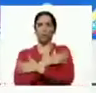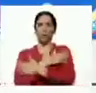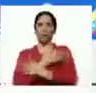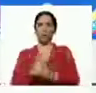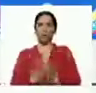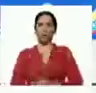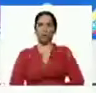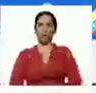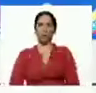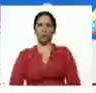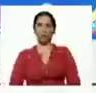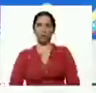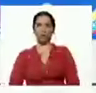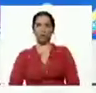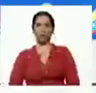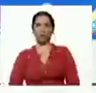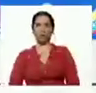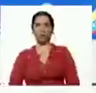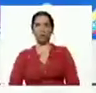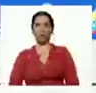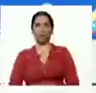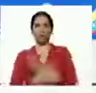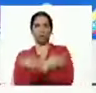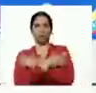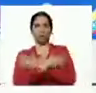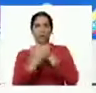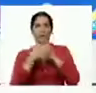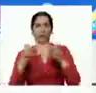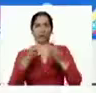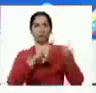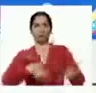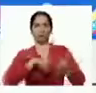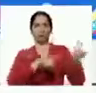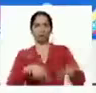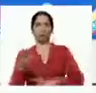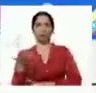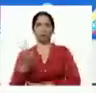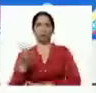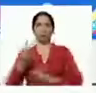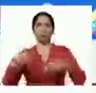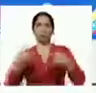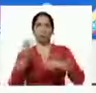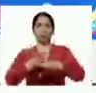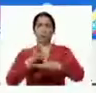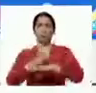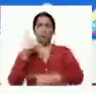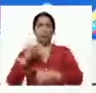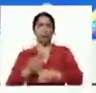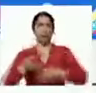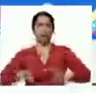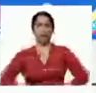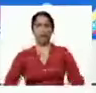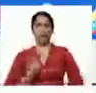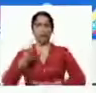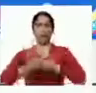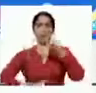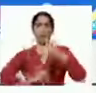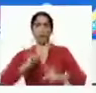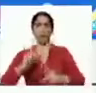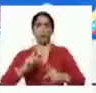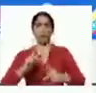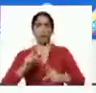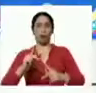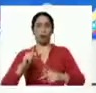la agroindustria venezolana una nueva economía debe nacer productiva y vital